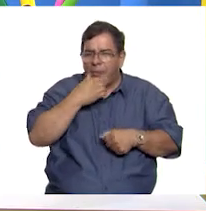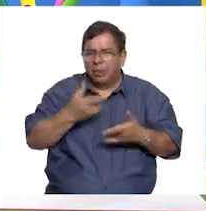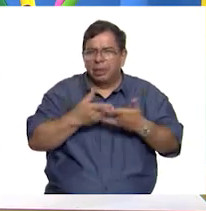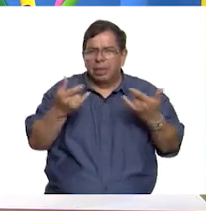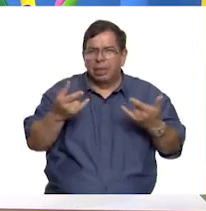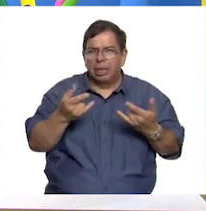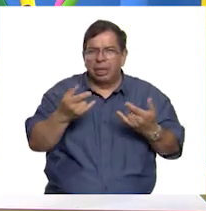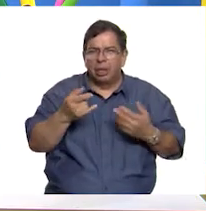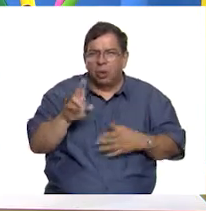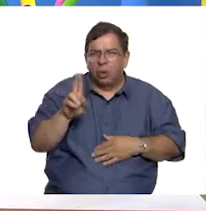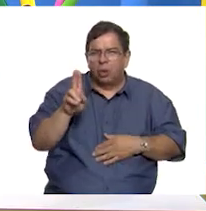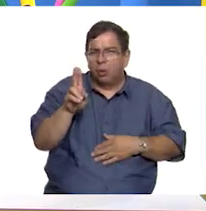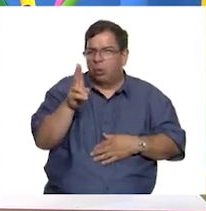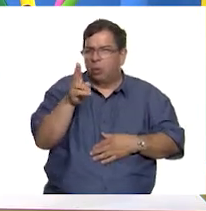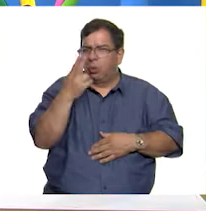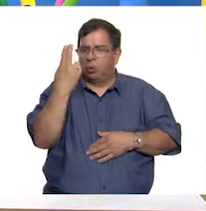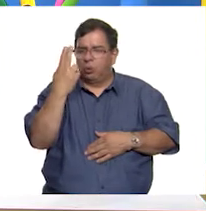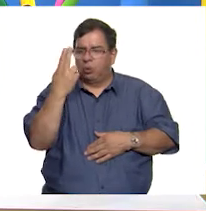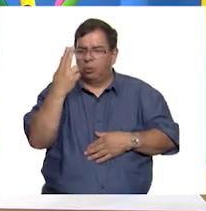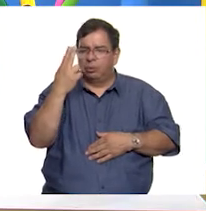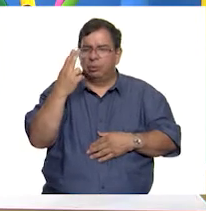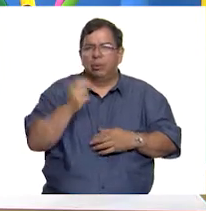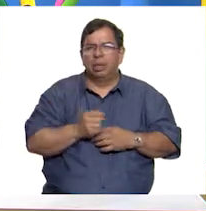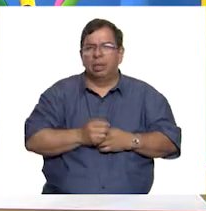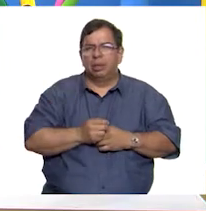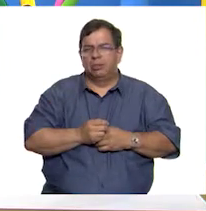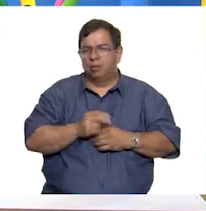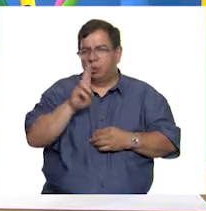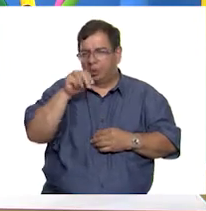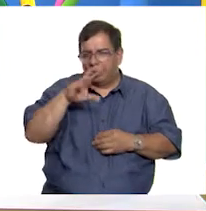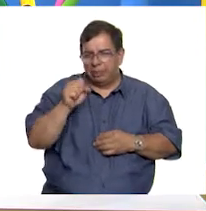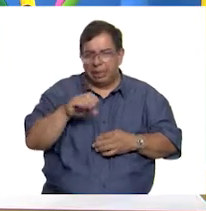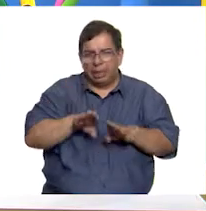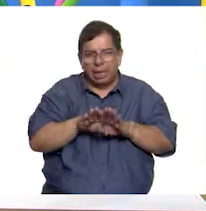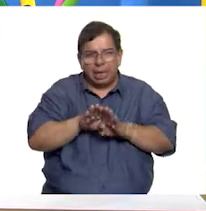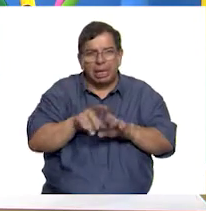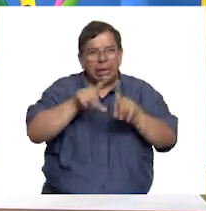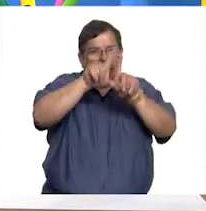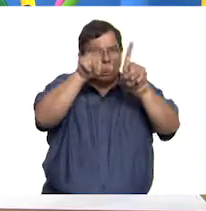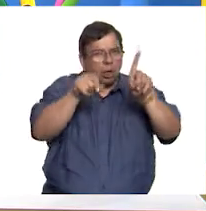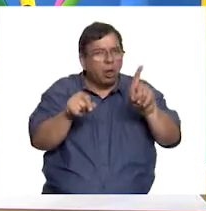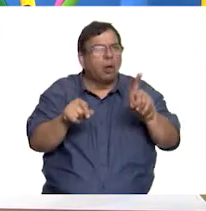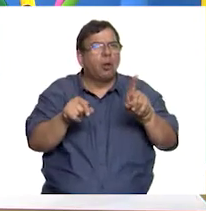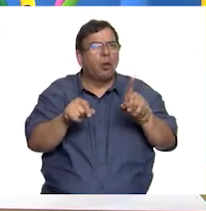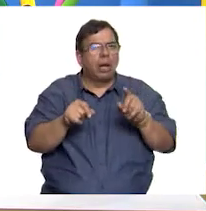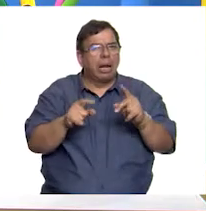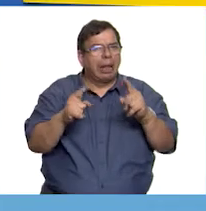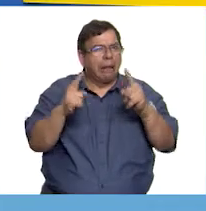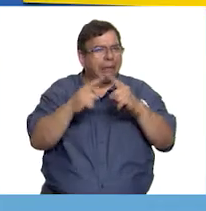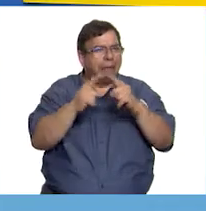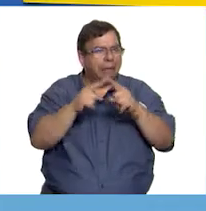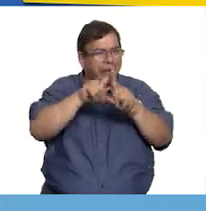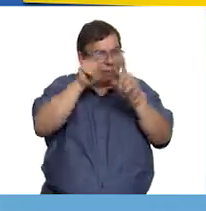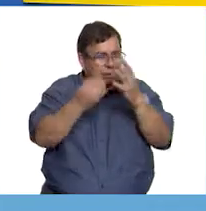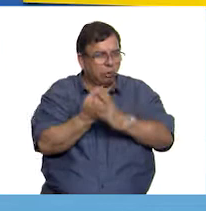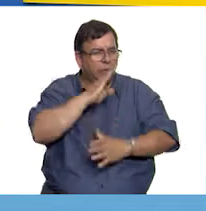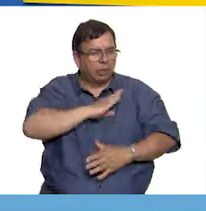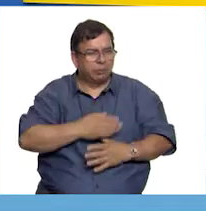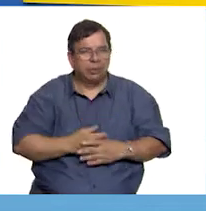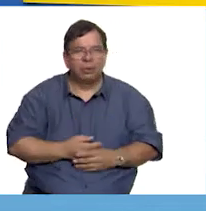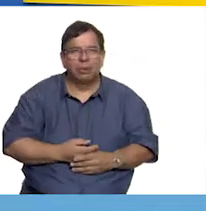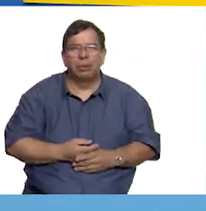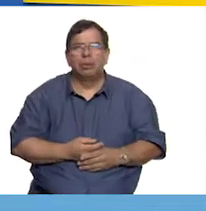Universidad Nacional Autónoma de México tenía que ver con la Iglesia Nuevo Hispana. Exacto. Como dijo Jorge